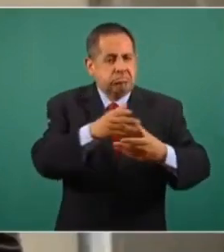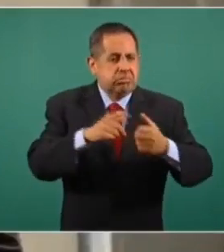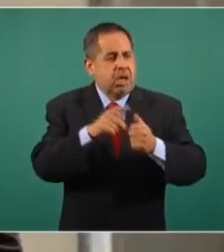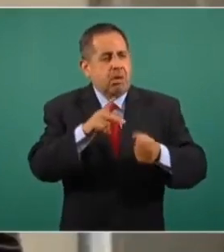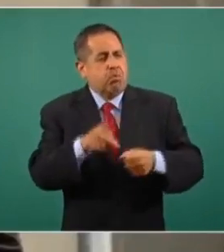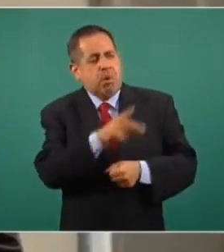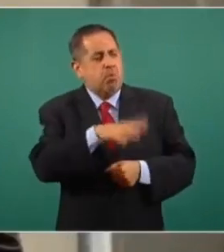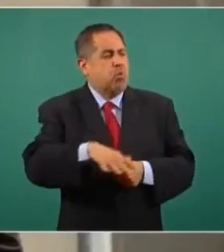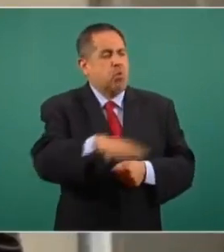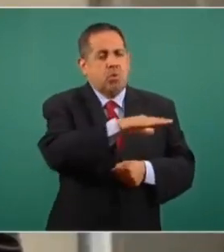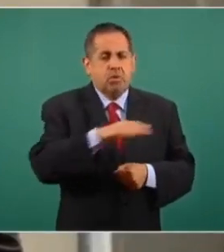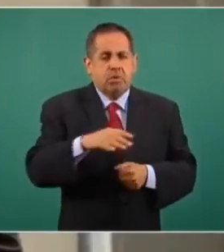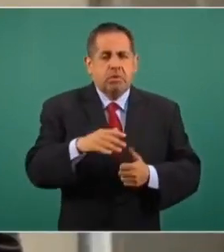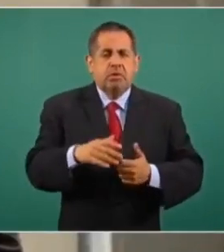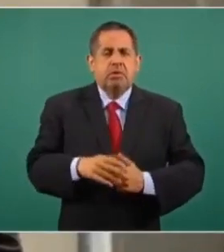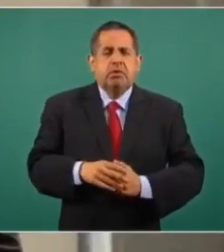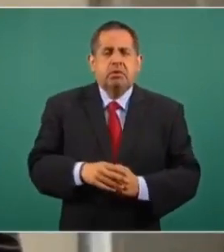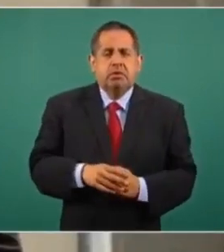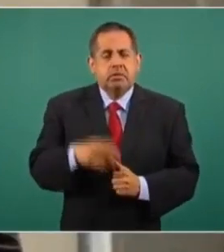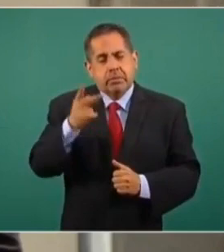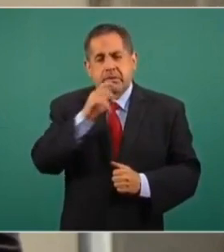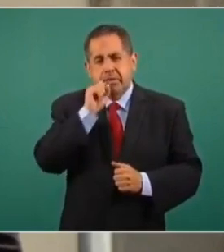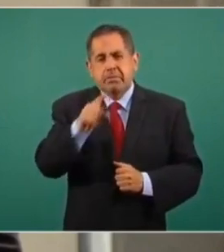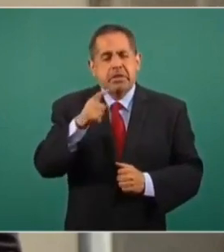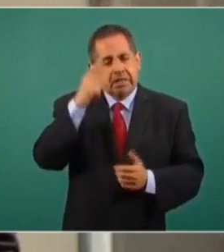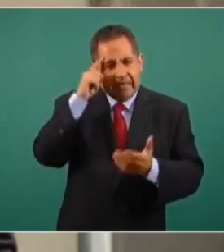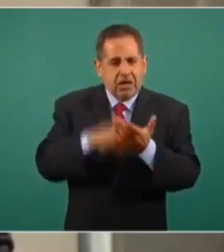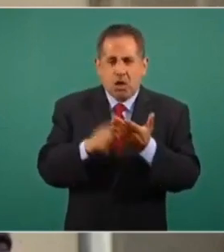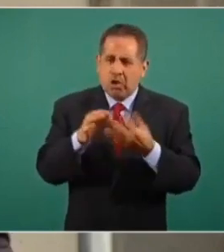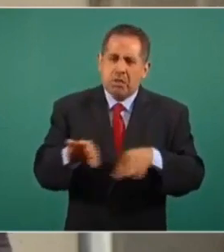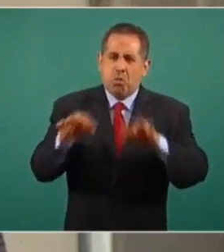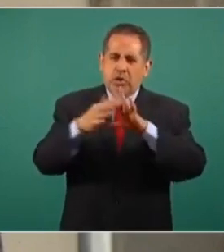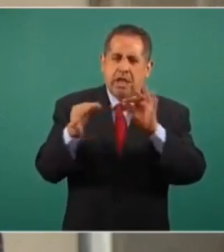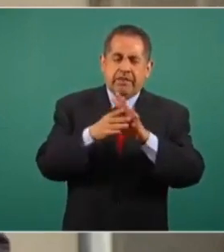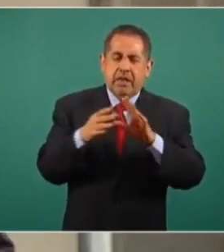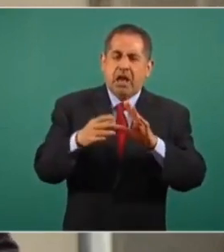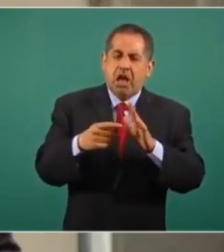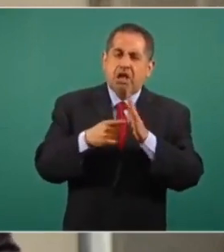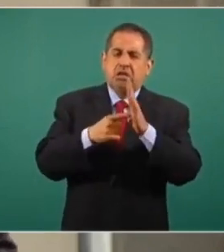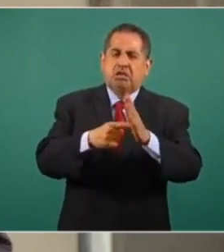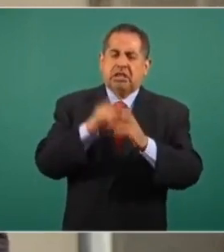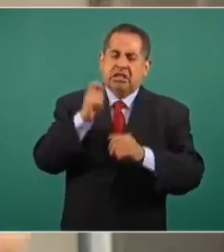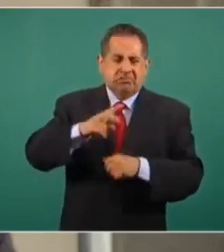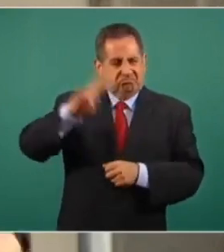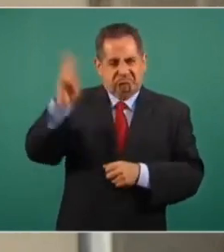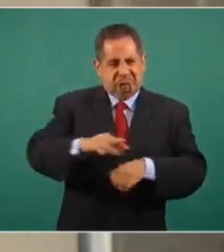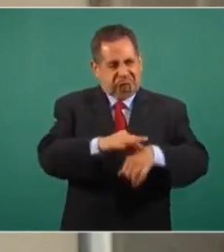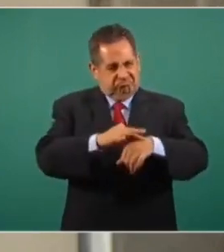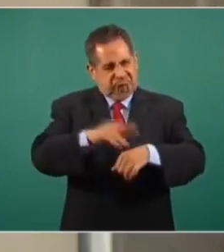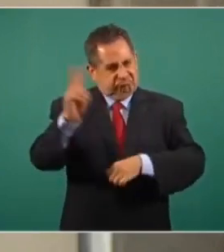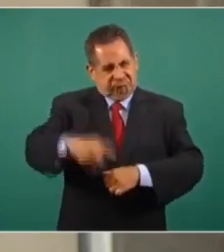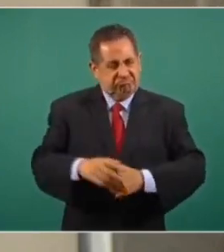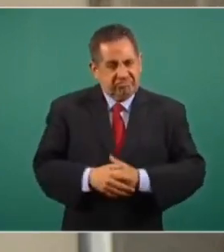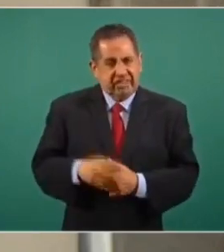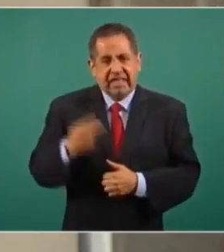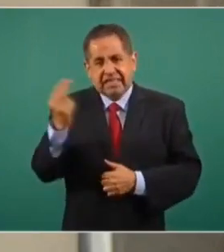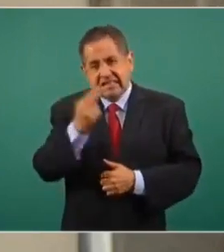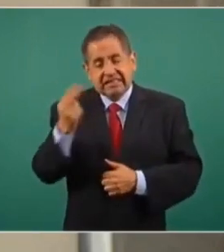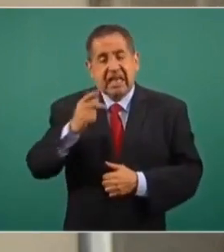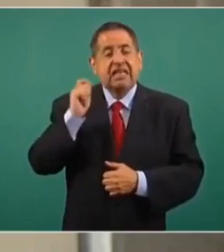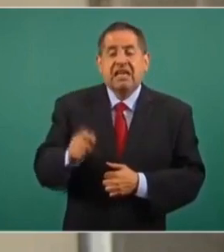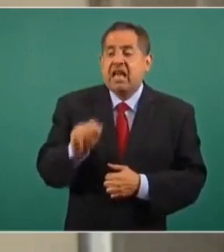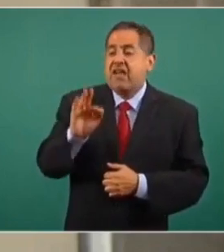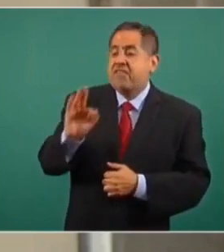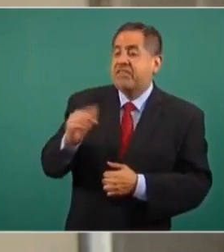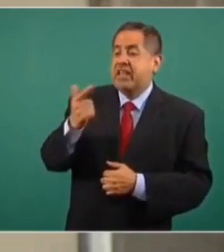Yosoyusi, pero también creo que es importante plantear lo que es la realidad. Necesitan que la